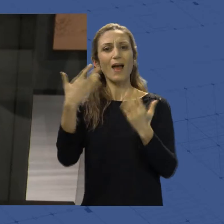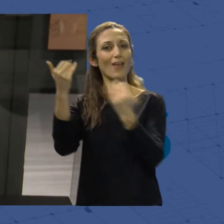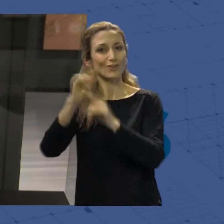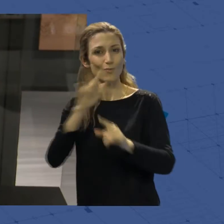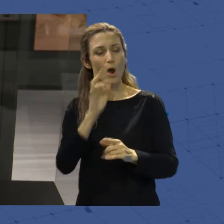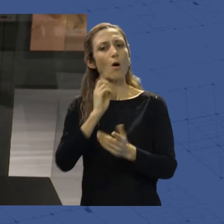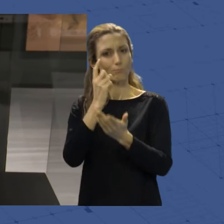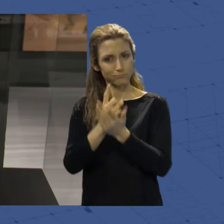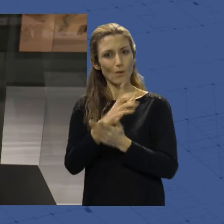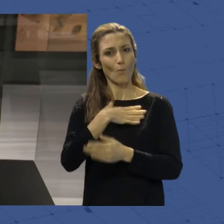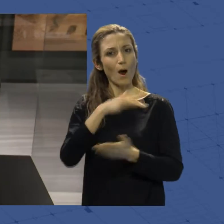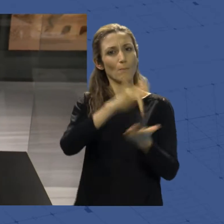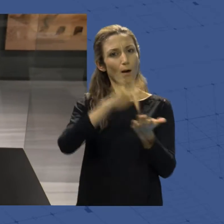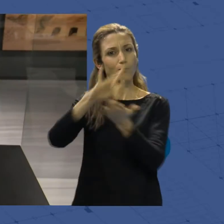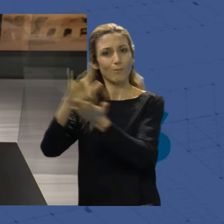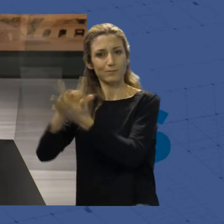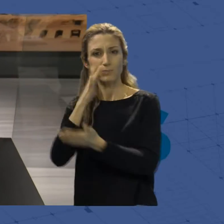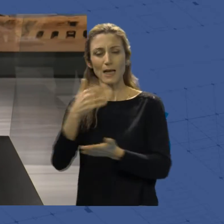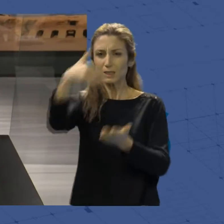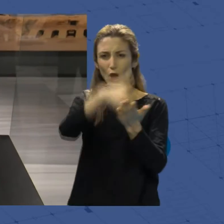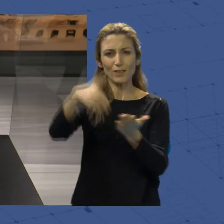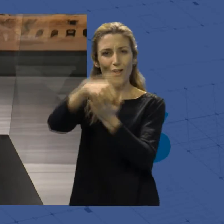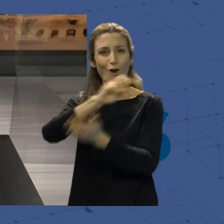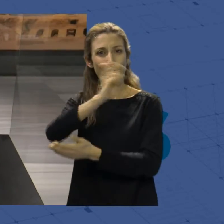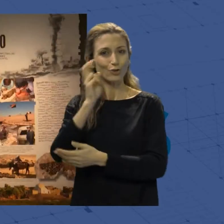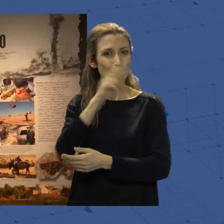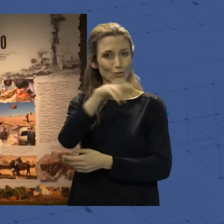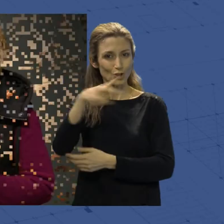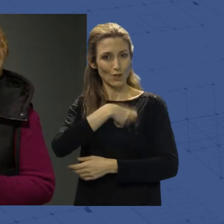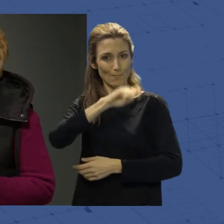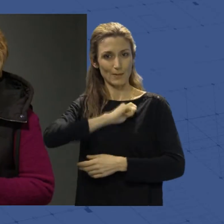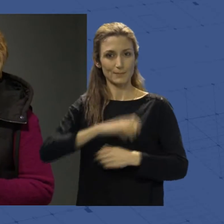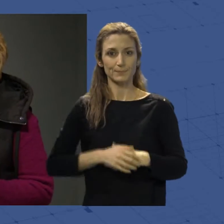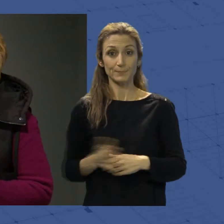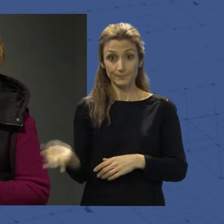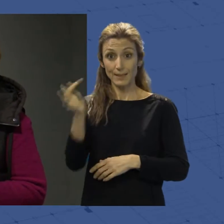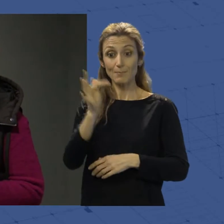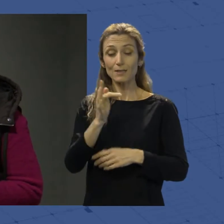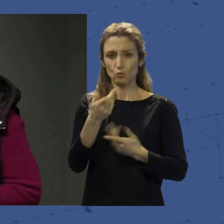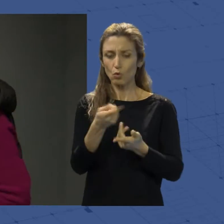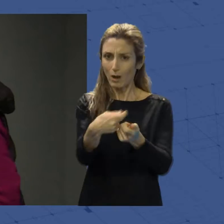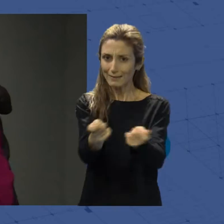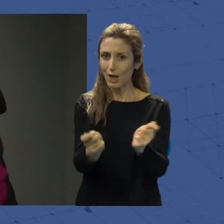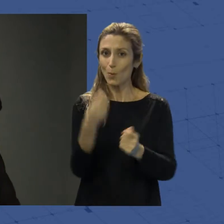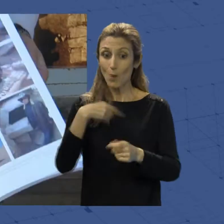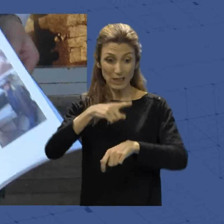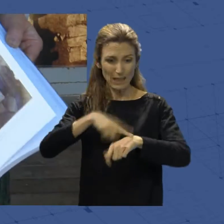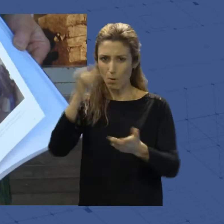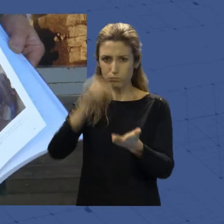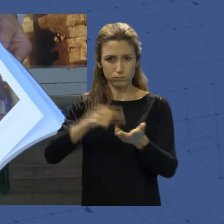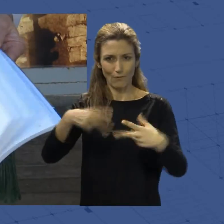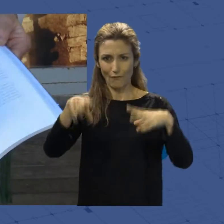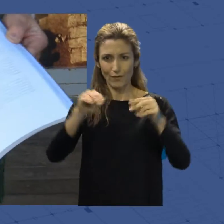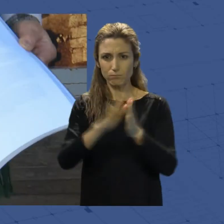trata de una muestra itinerante que ha sido solicitada por otros museos españoles. Además, su catálogo, publicado en Tiempo Récord, deja